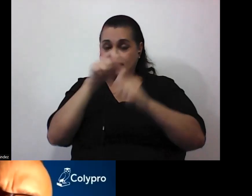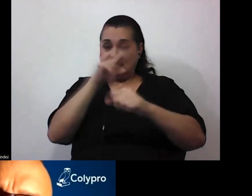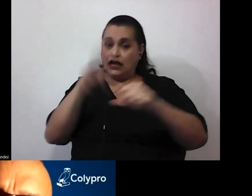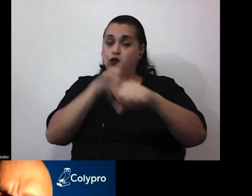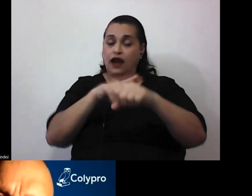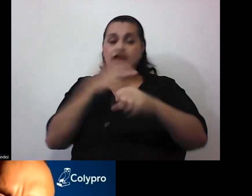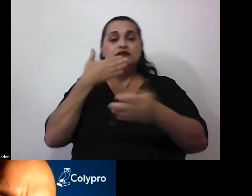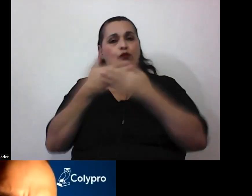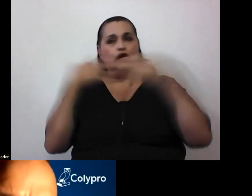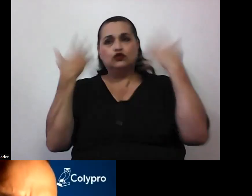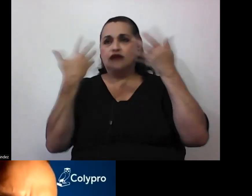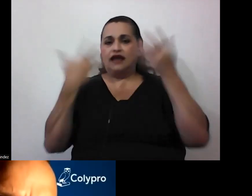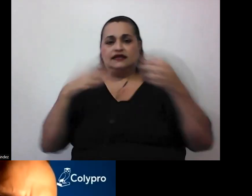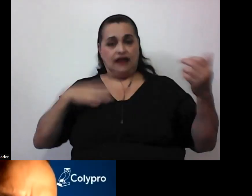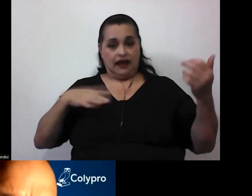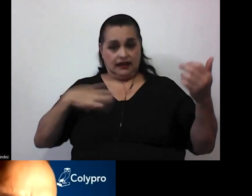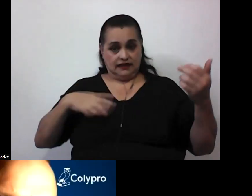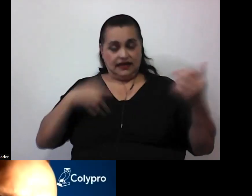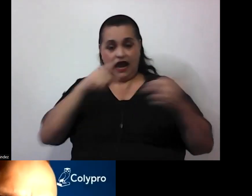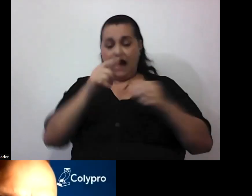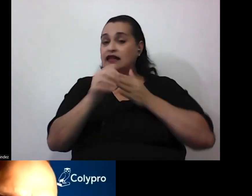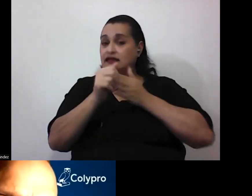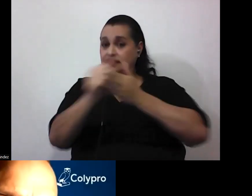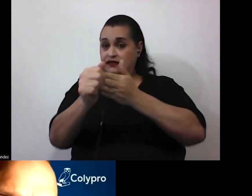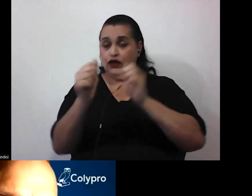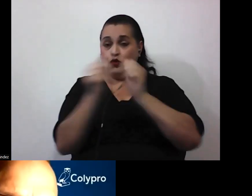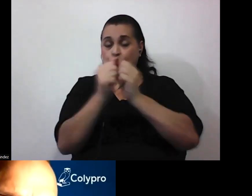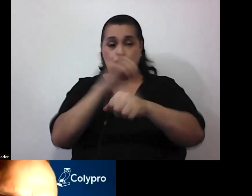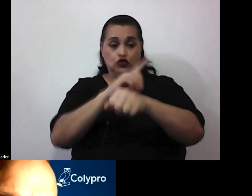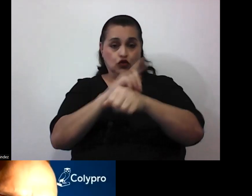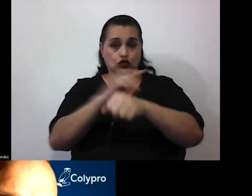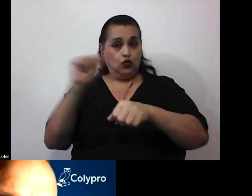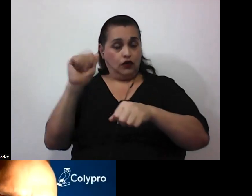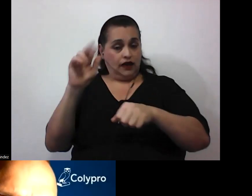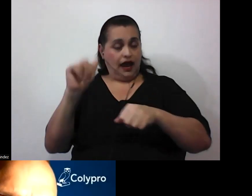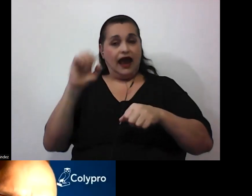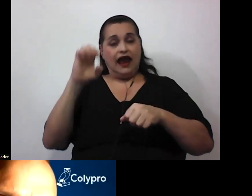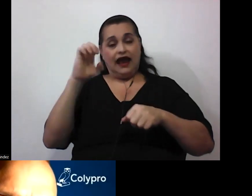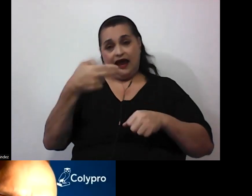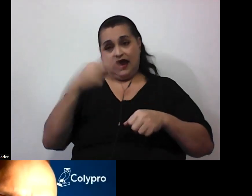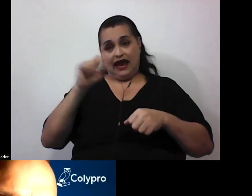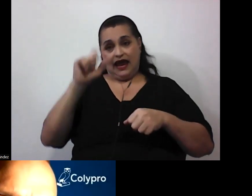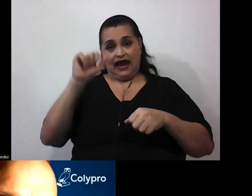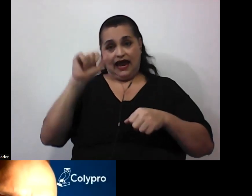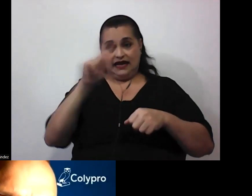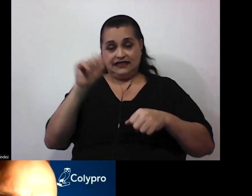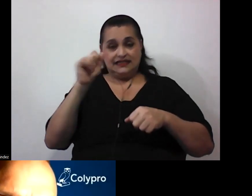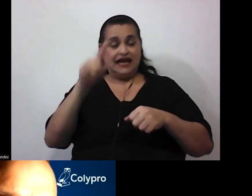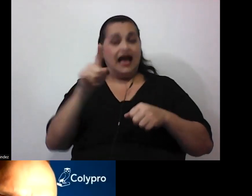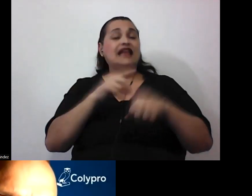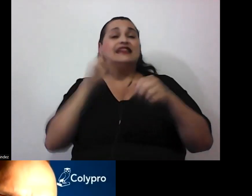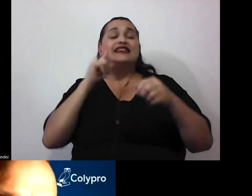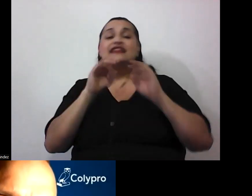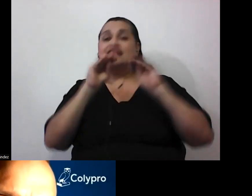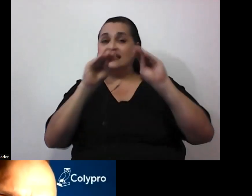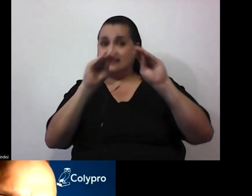Aires. Codirige junto con la doctora Elsa Maynardi el grupo de didáctica de la biología y dirige